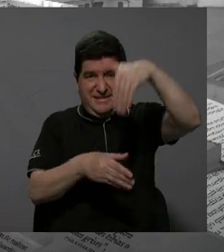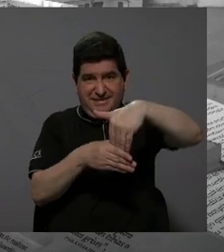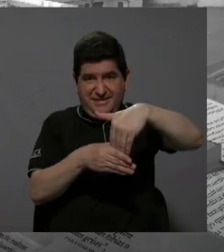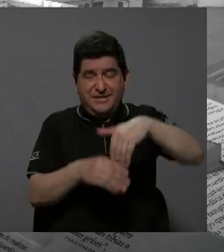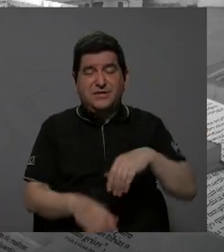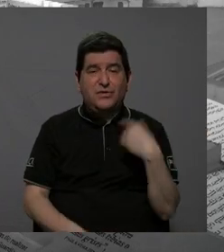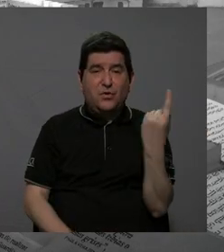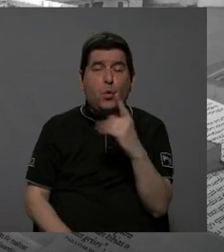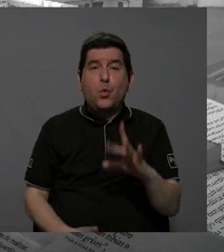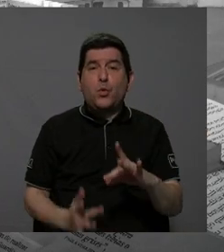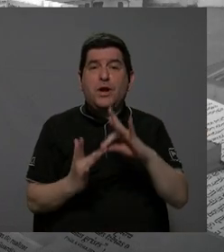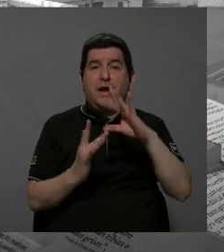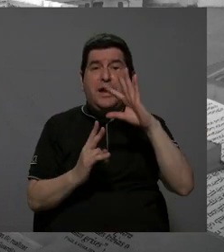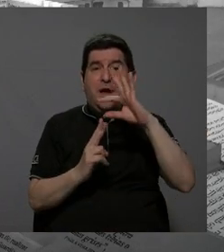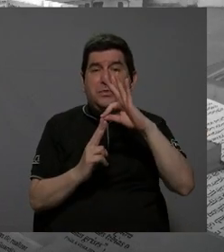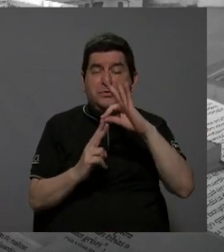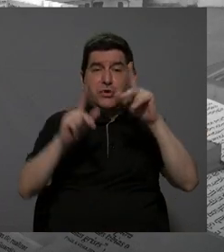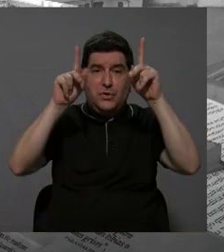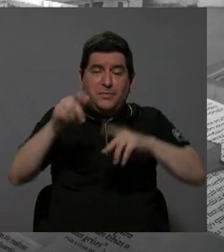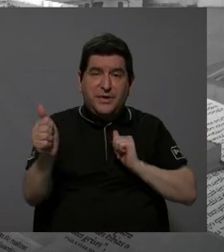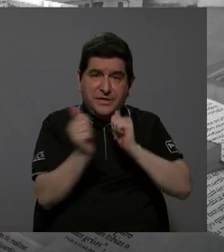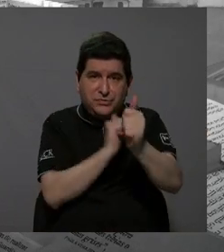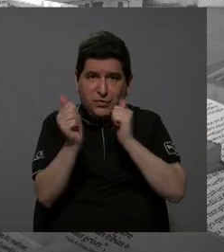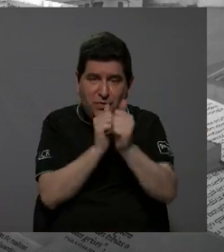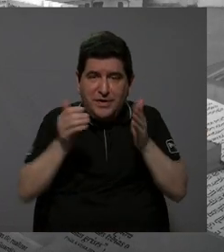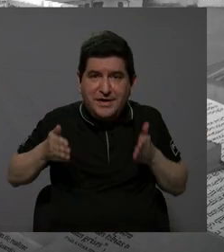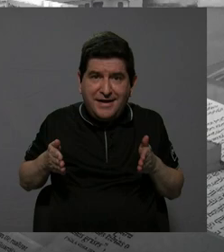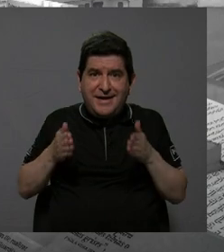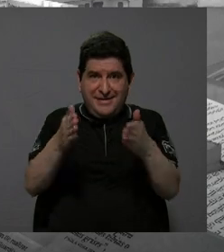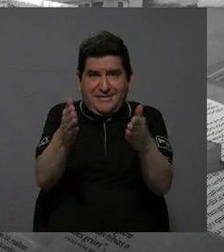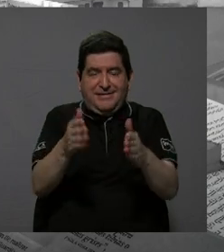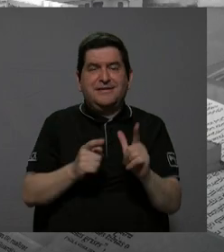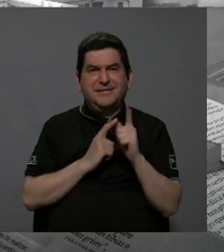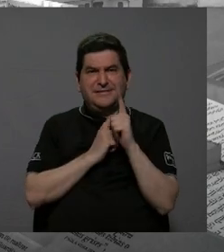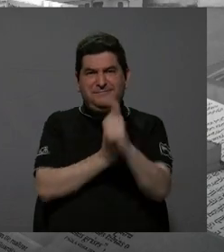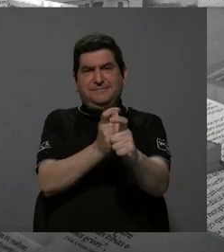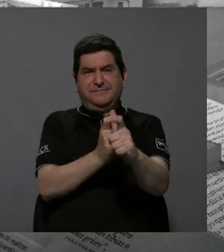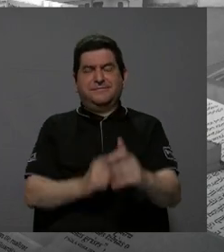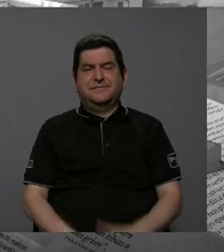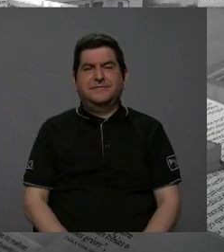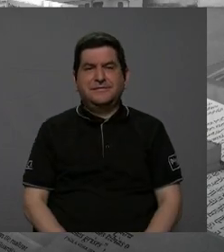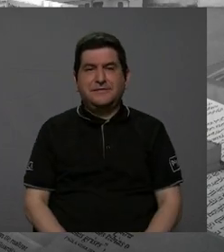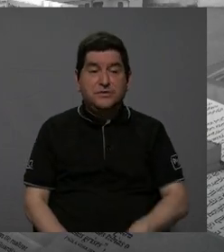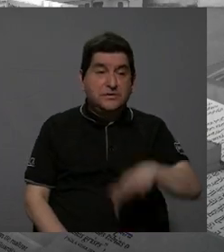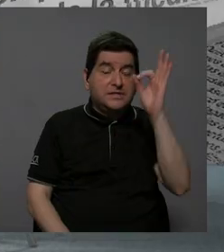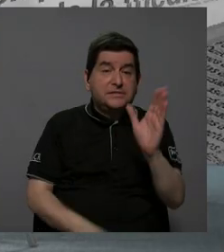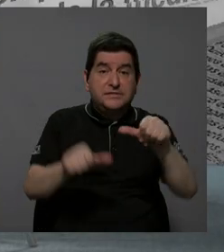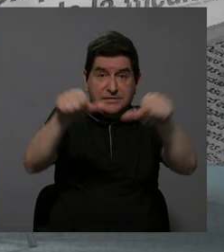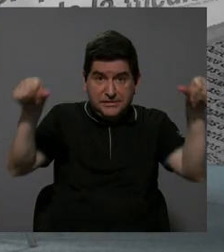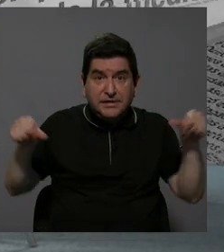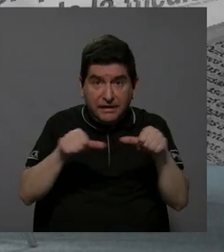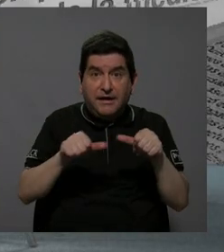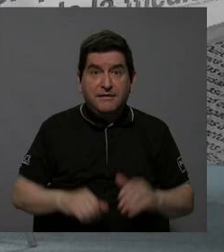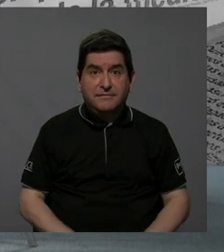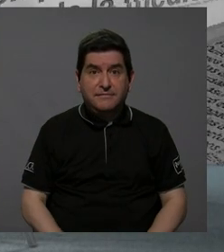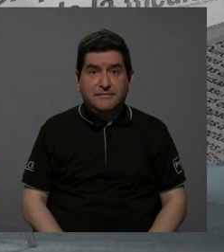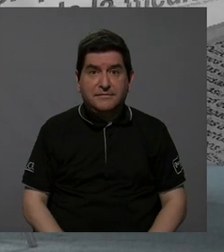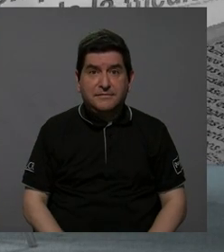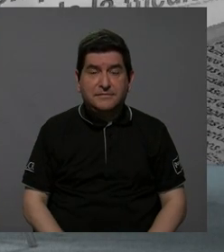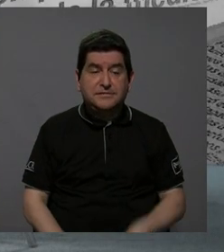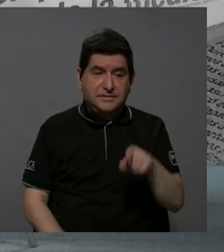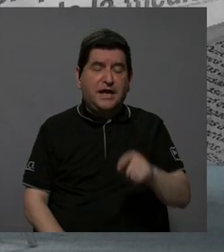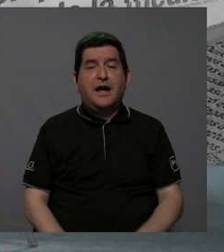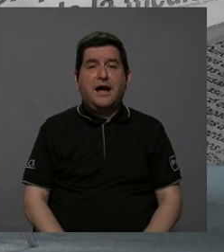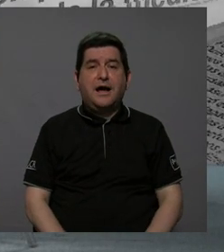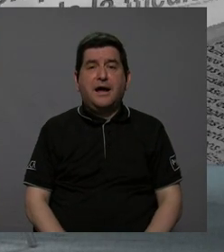la única opción para que una persona pueda cruzar estas vías de alta velocidad. Entonces, nos encontramos tramos en donde está bahía de